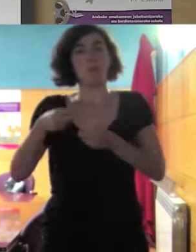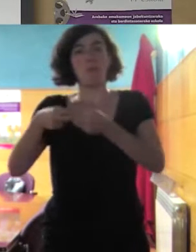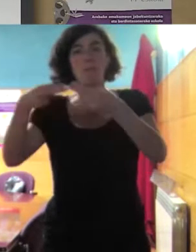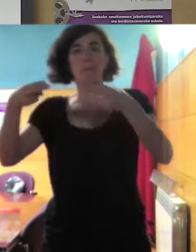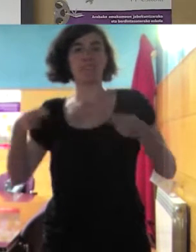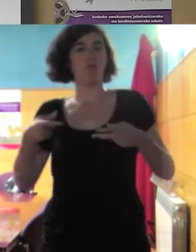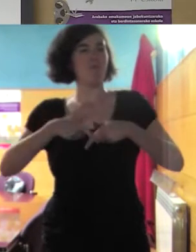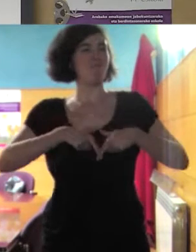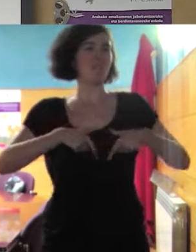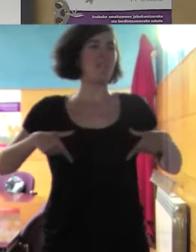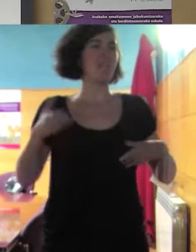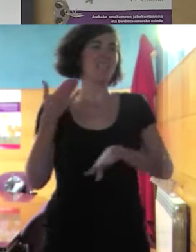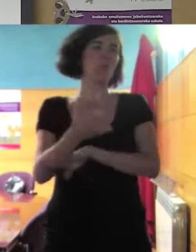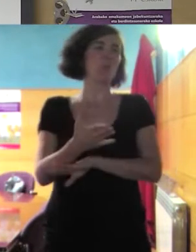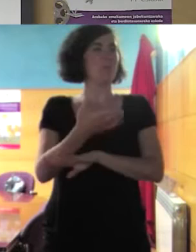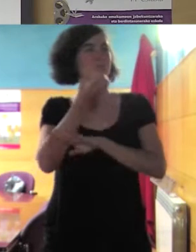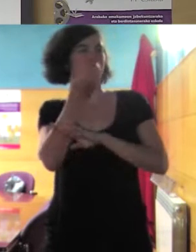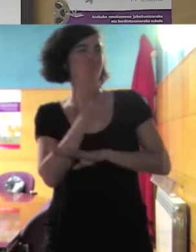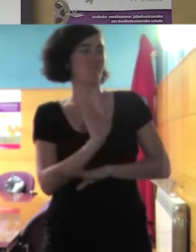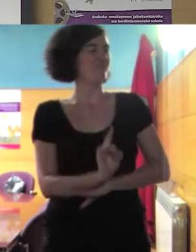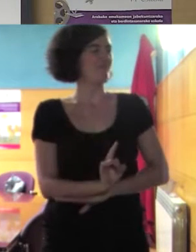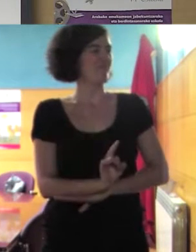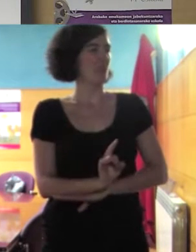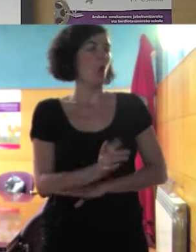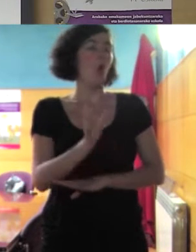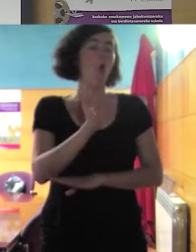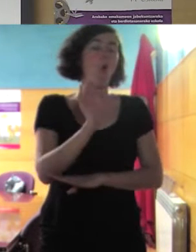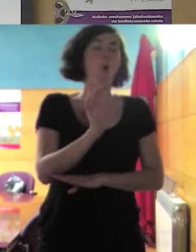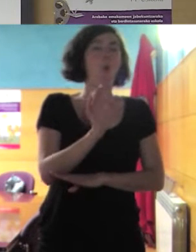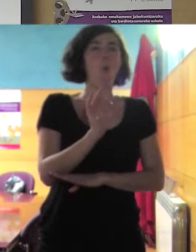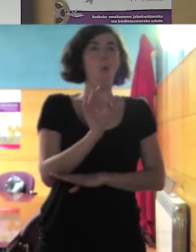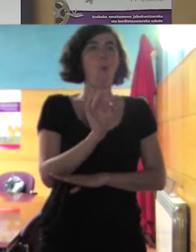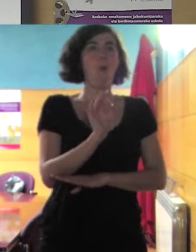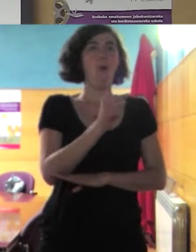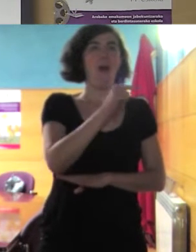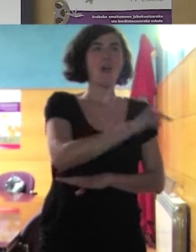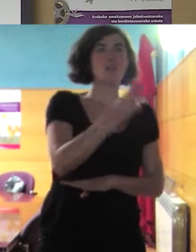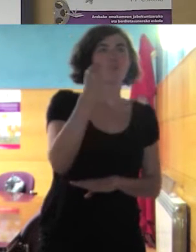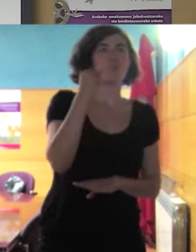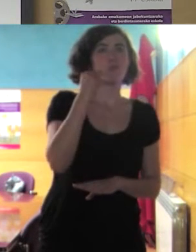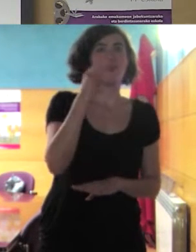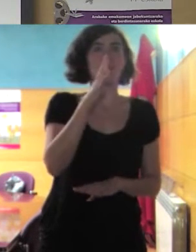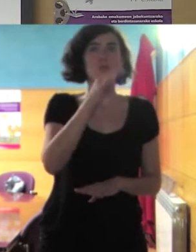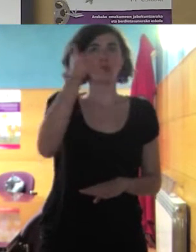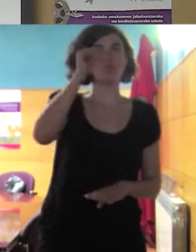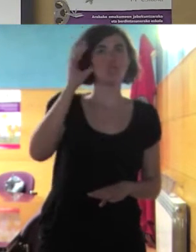inadecuado voy a decir o tiene miedo de que los vestuarios sean mixtos